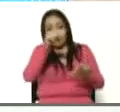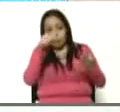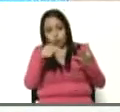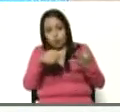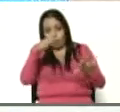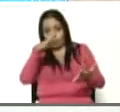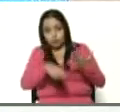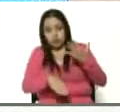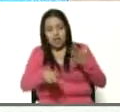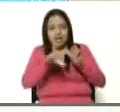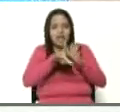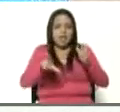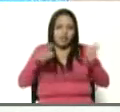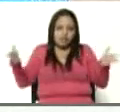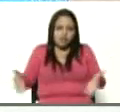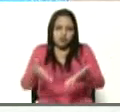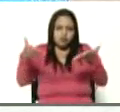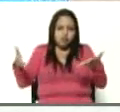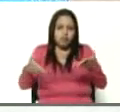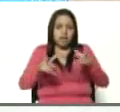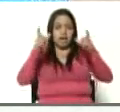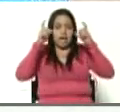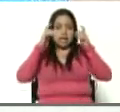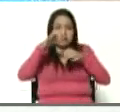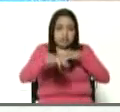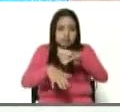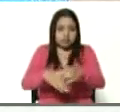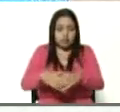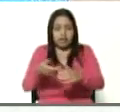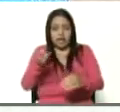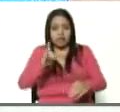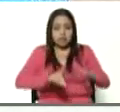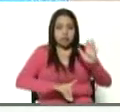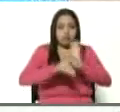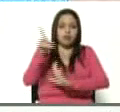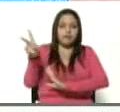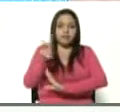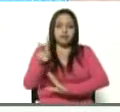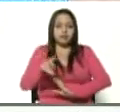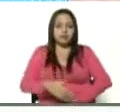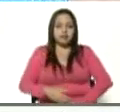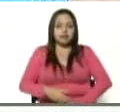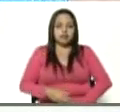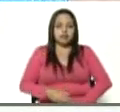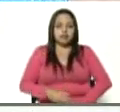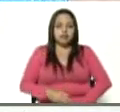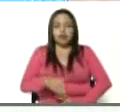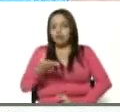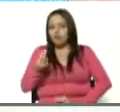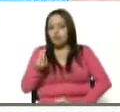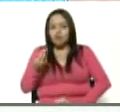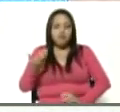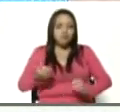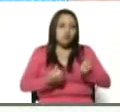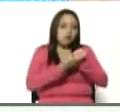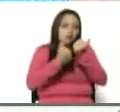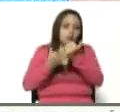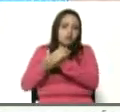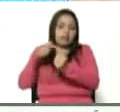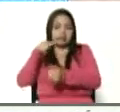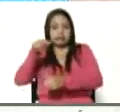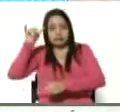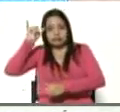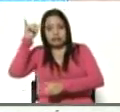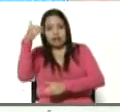fomento de la ganadería ovina y caprina, que viene creciendo en Venezuela, con un gran apoyo. Ahí en Yaracuy,